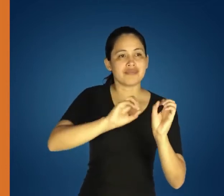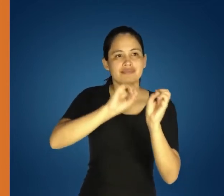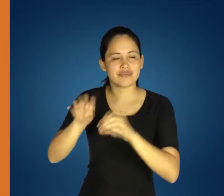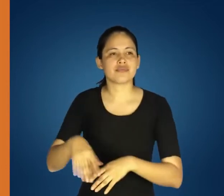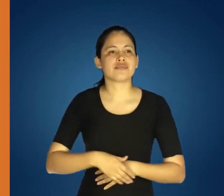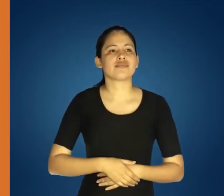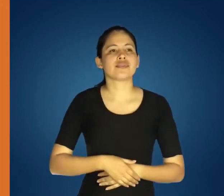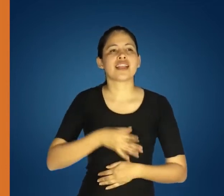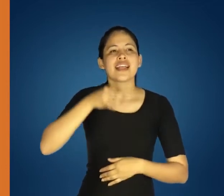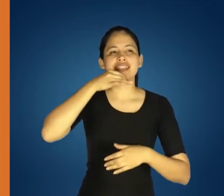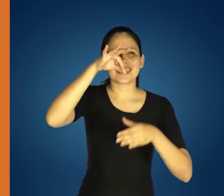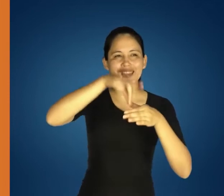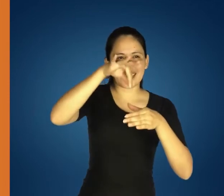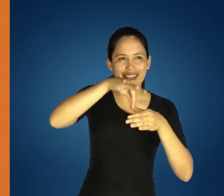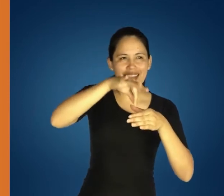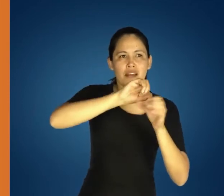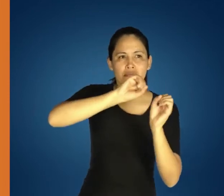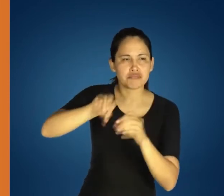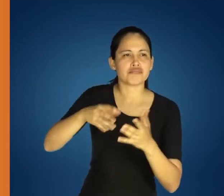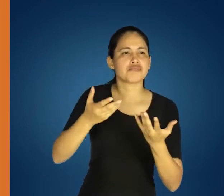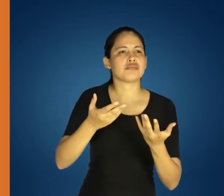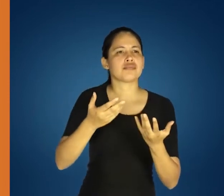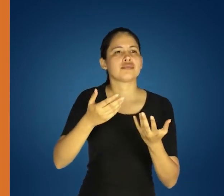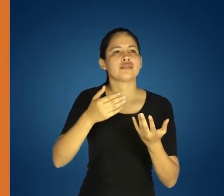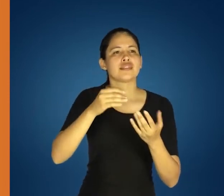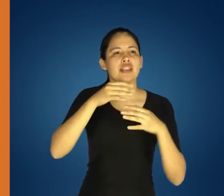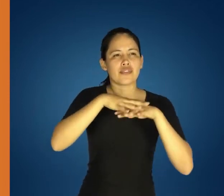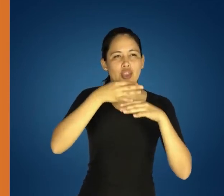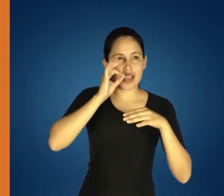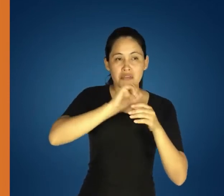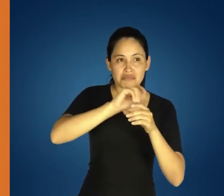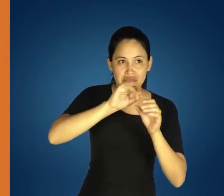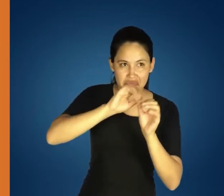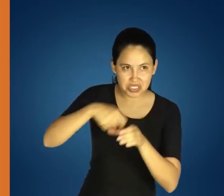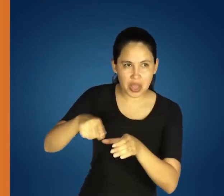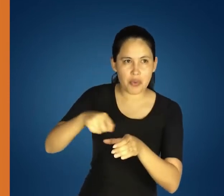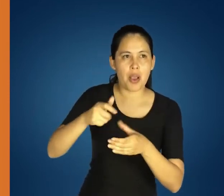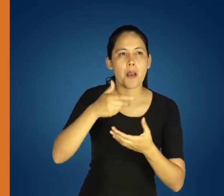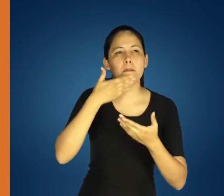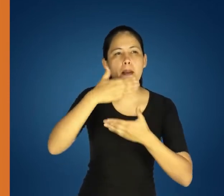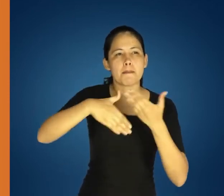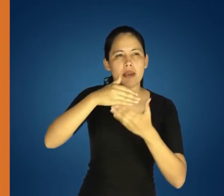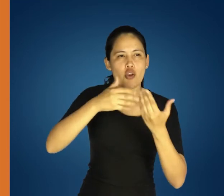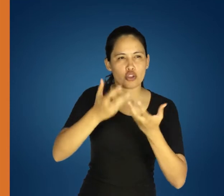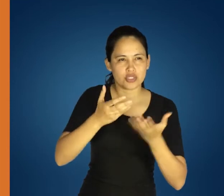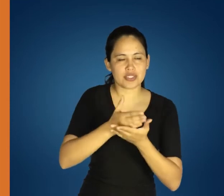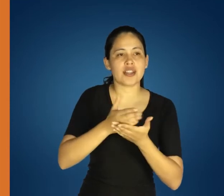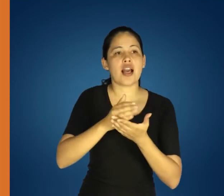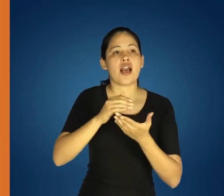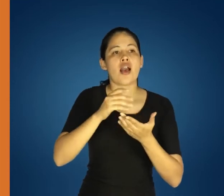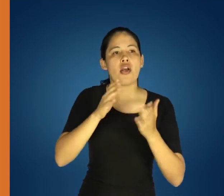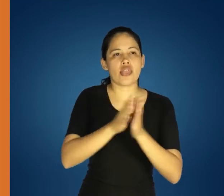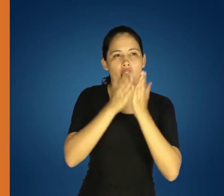cáscaras y restos de verduras y frutas Huevos, saquitos de té, filtros de café, hierba,